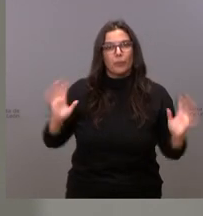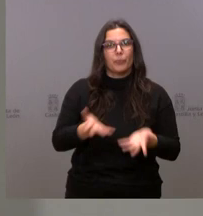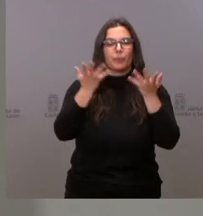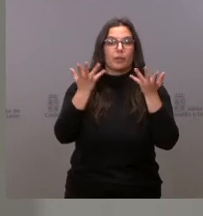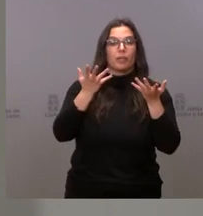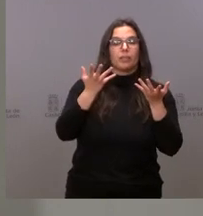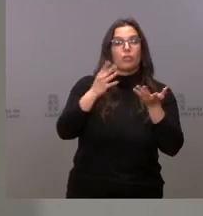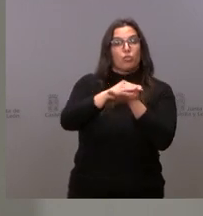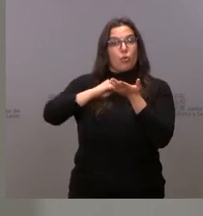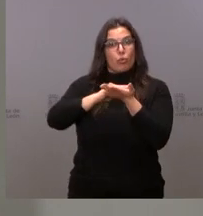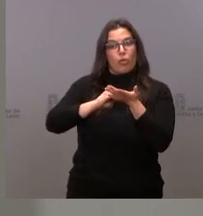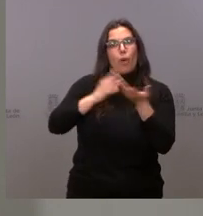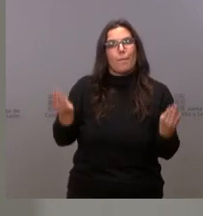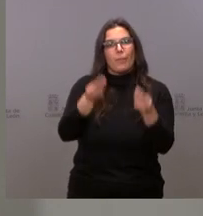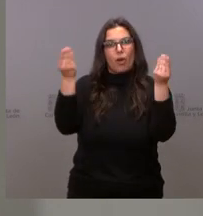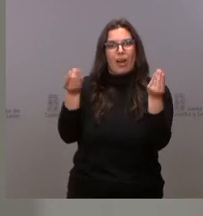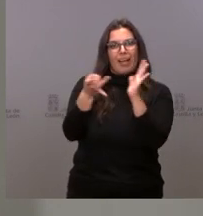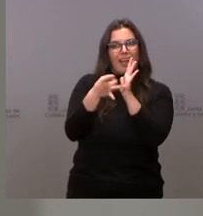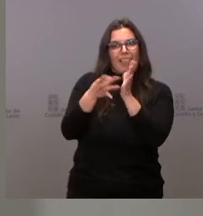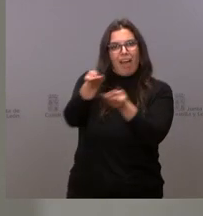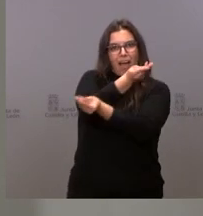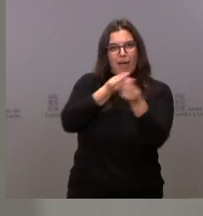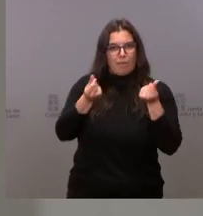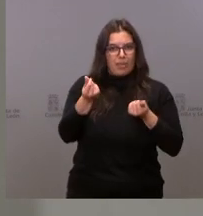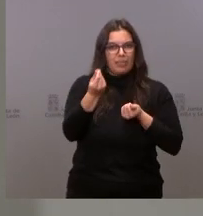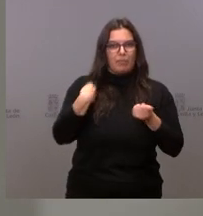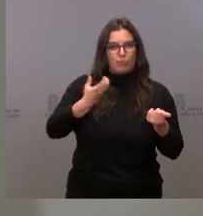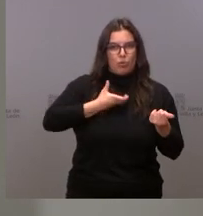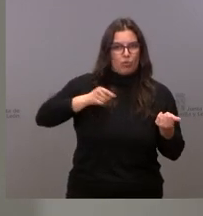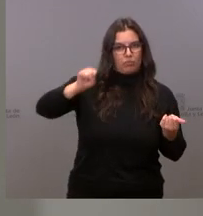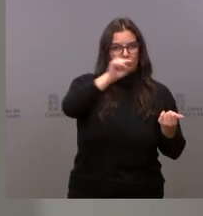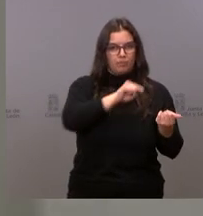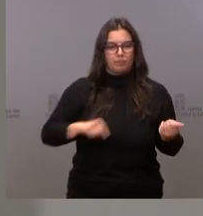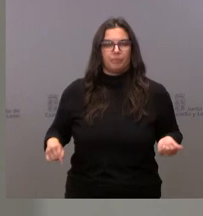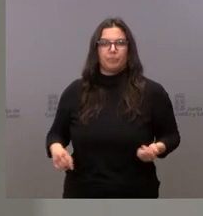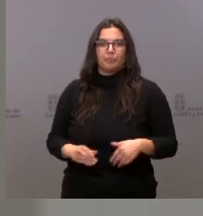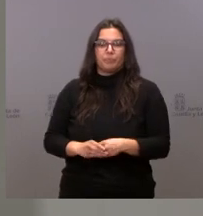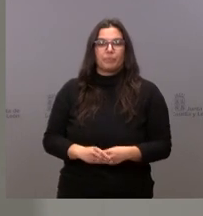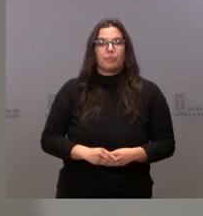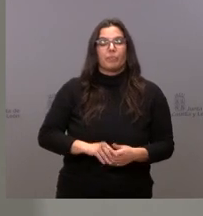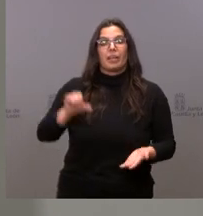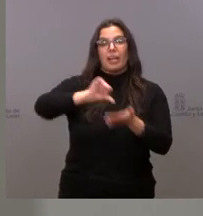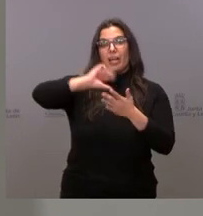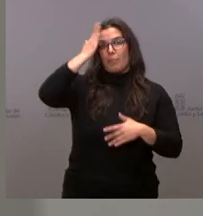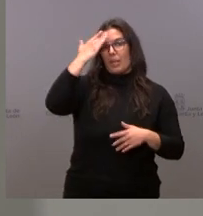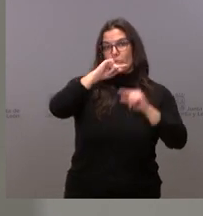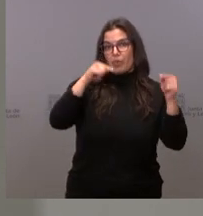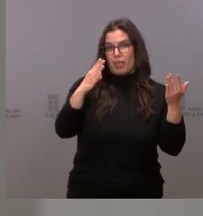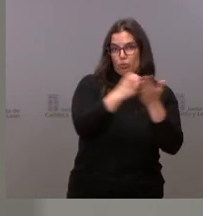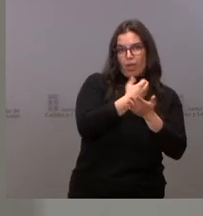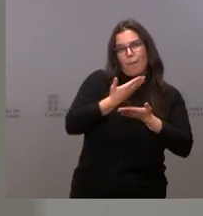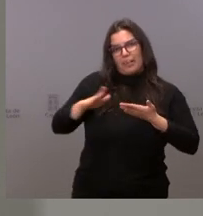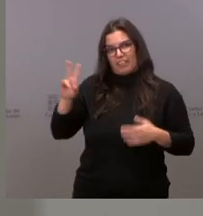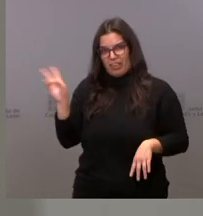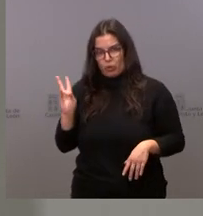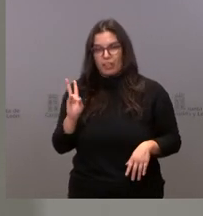encaminadas a mejorar la calidad ambiental en dichos municipios. Todas las capitales de provincia, excepto Valladolid y los